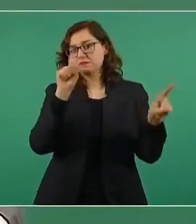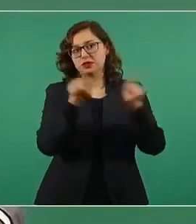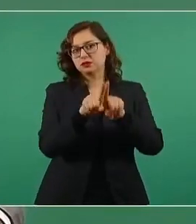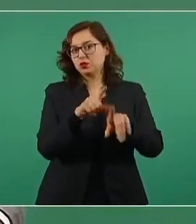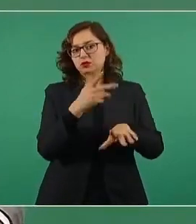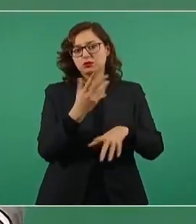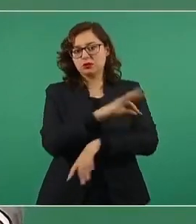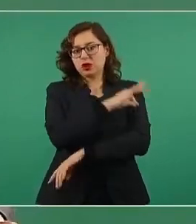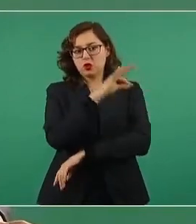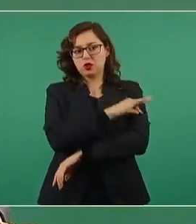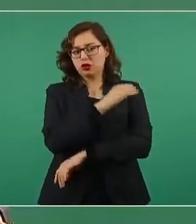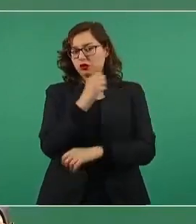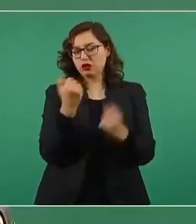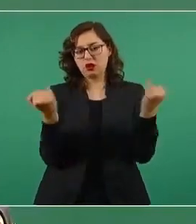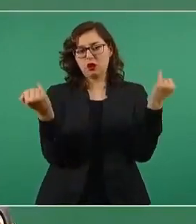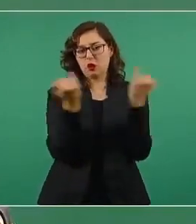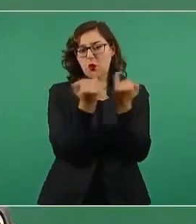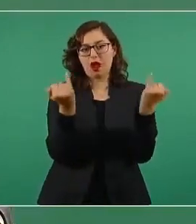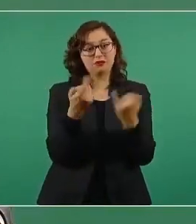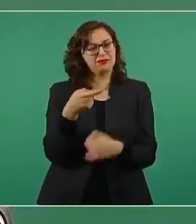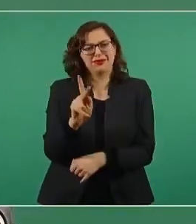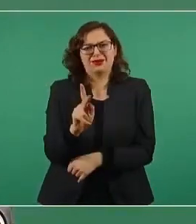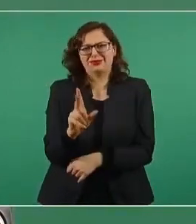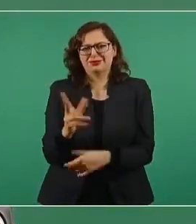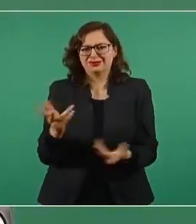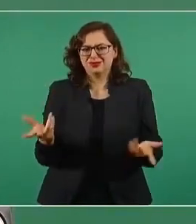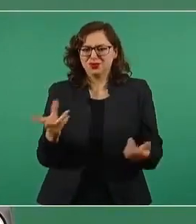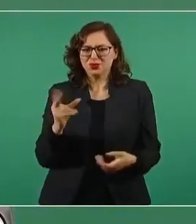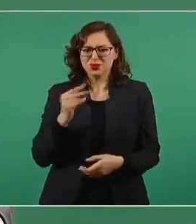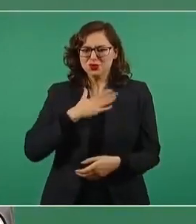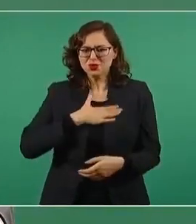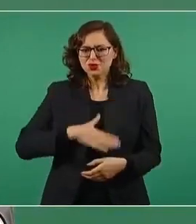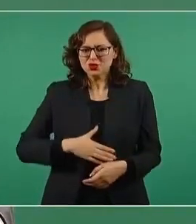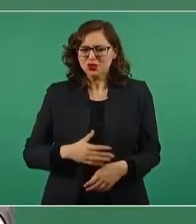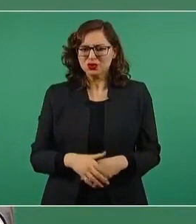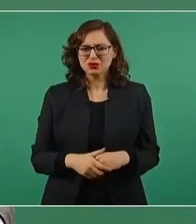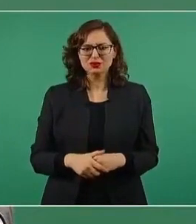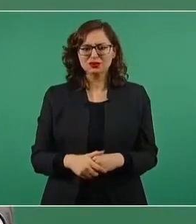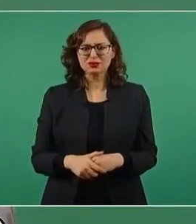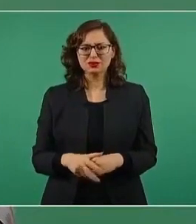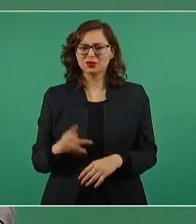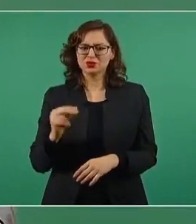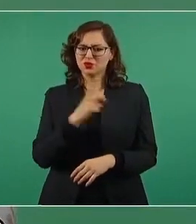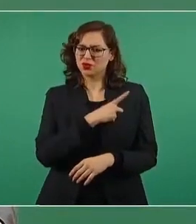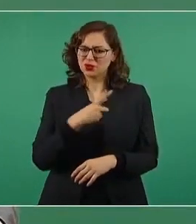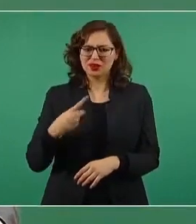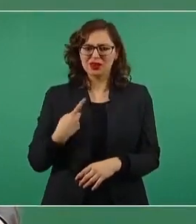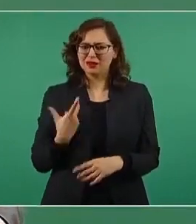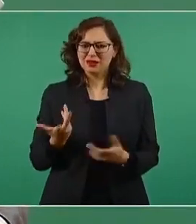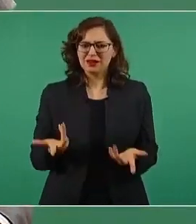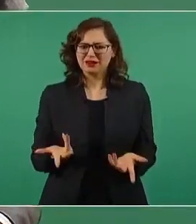pero es indebido. Pero, ¿cómo no